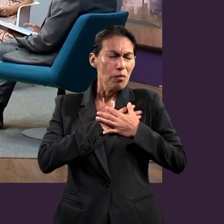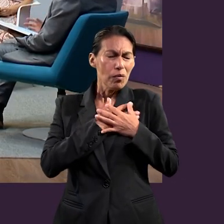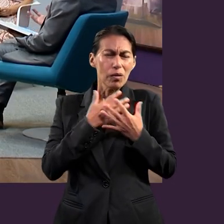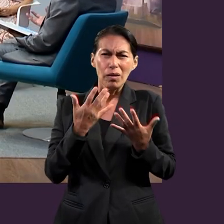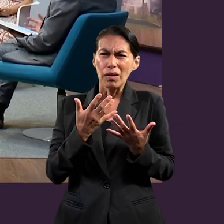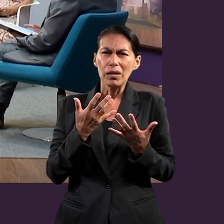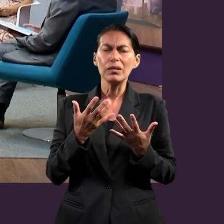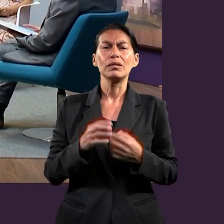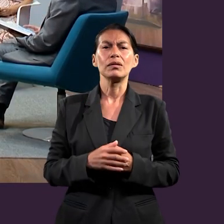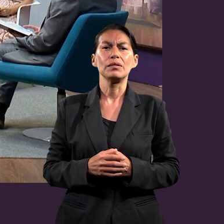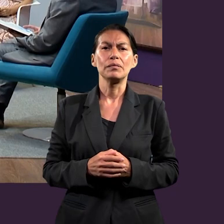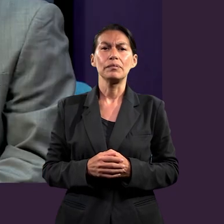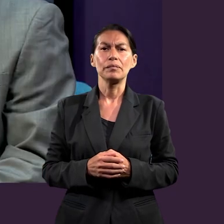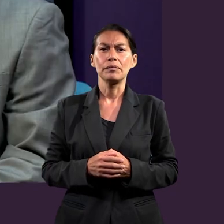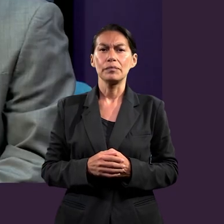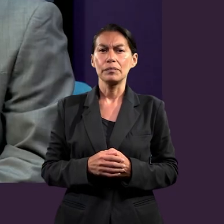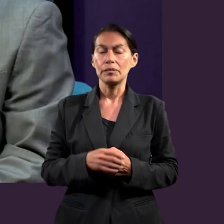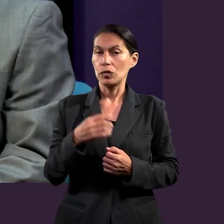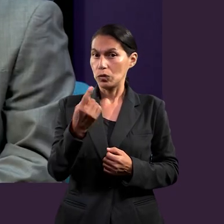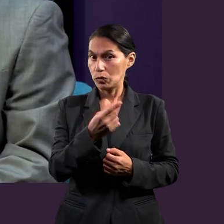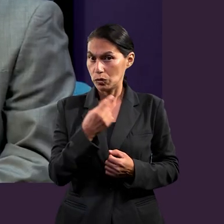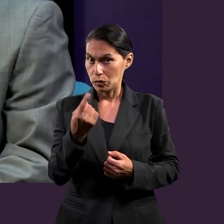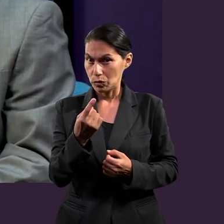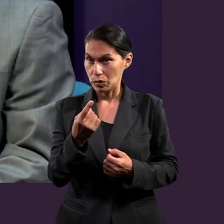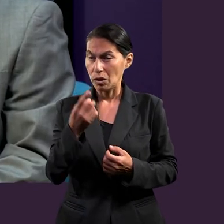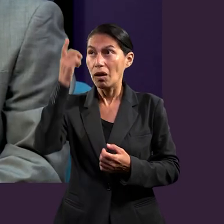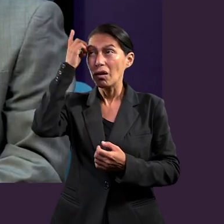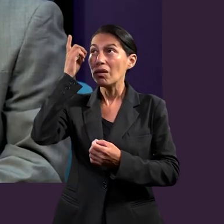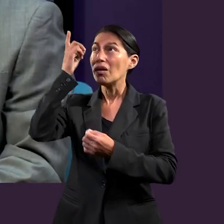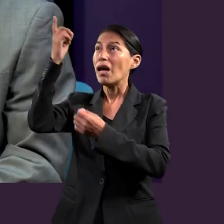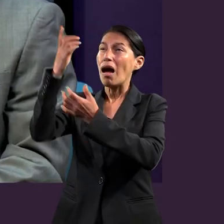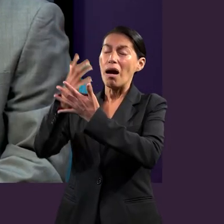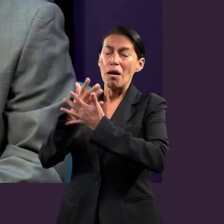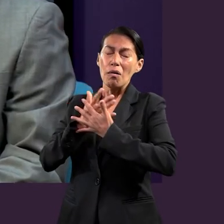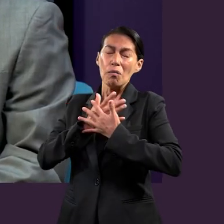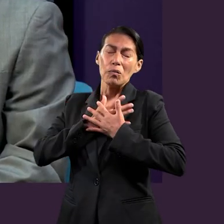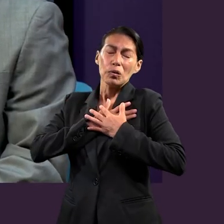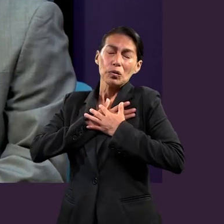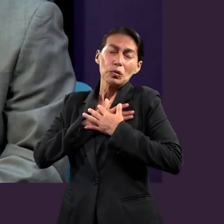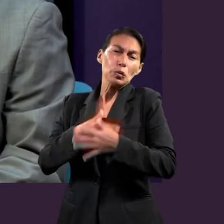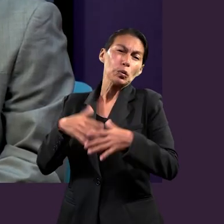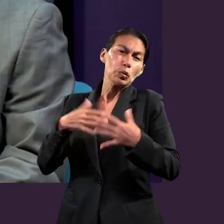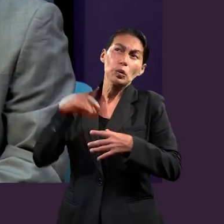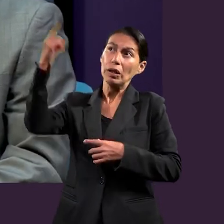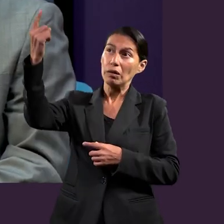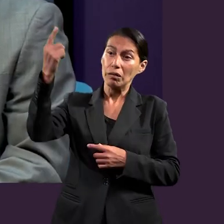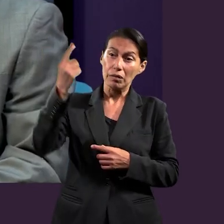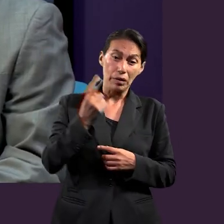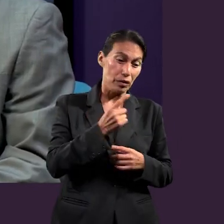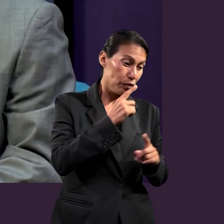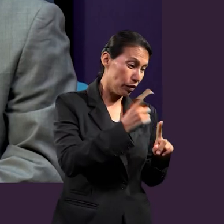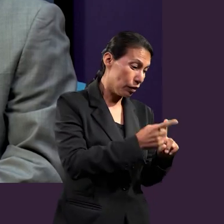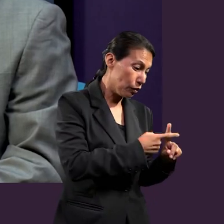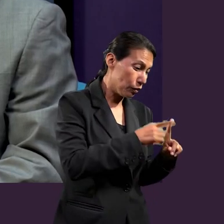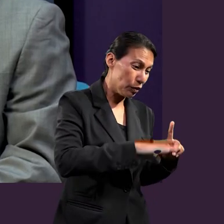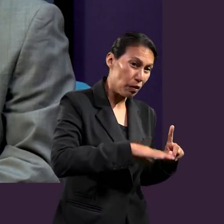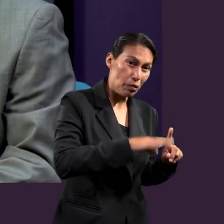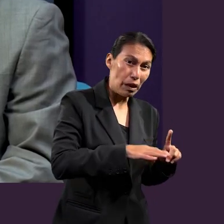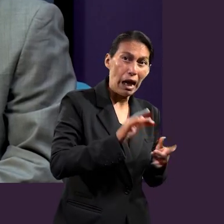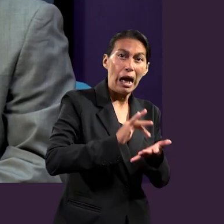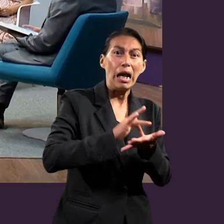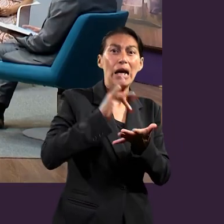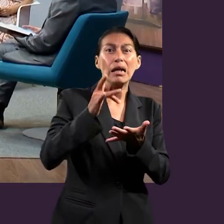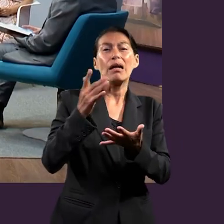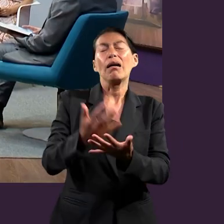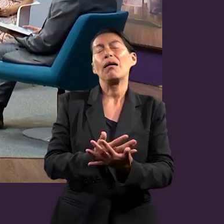debe ser inspirado sobre el propio amor que Cristo demostró con nosotros con su sacrificio expiatorio.